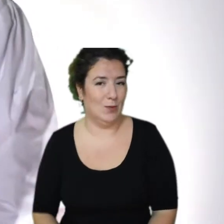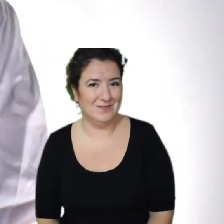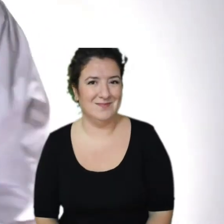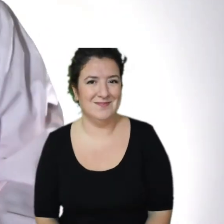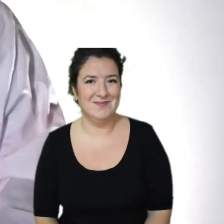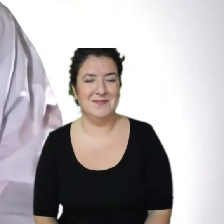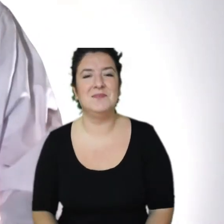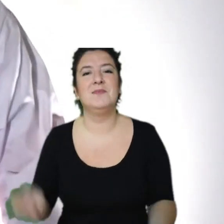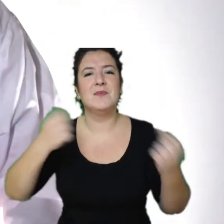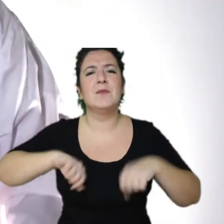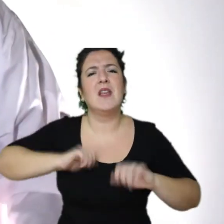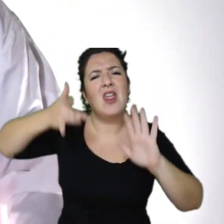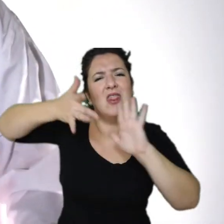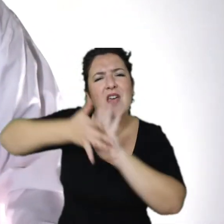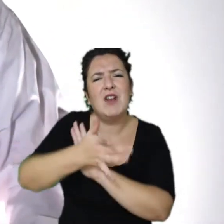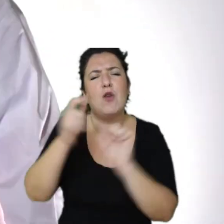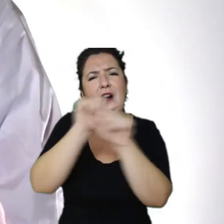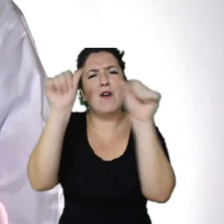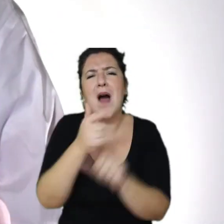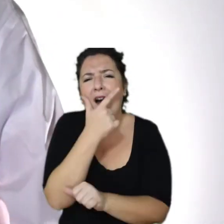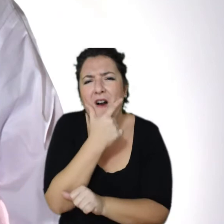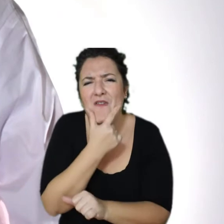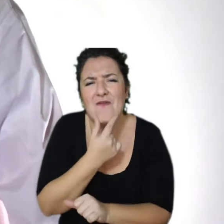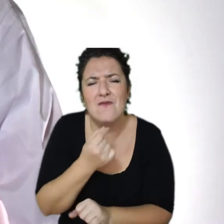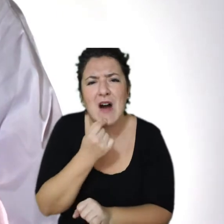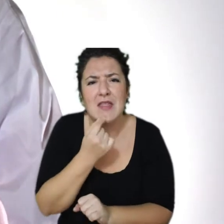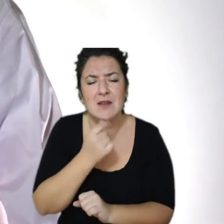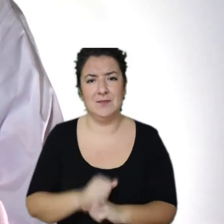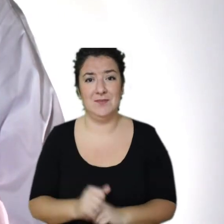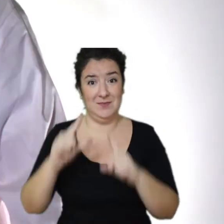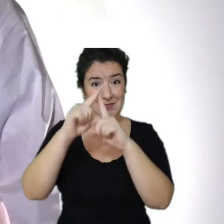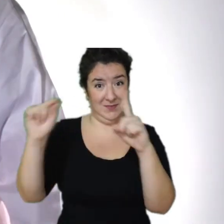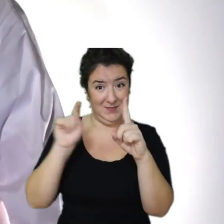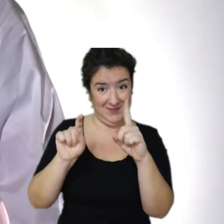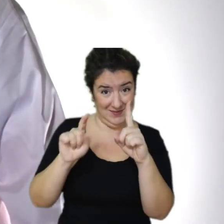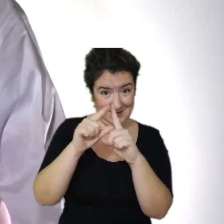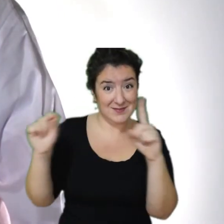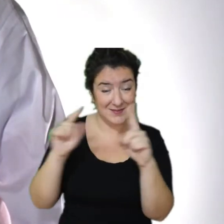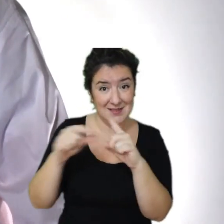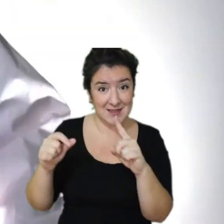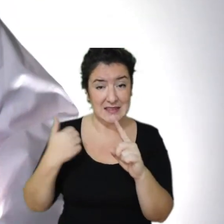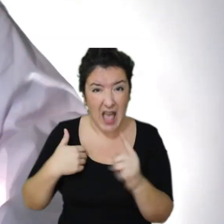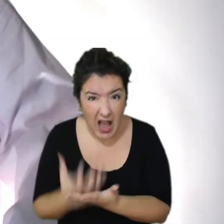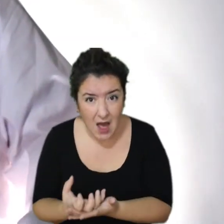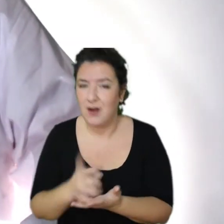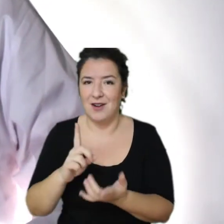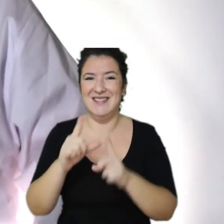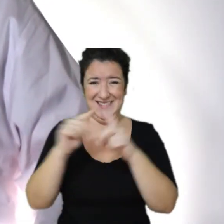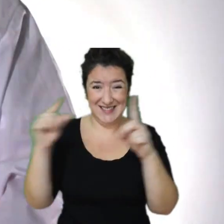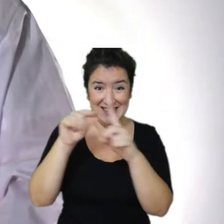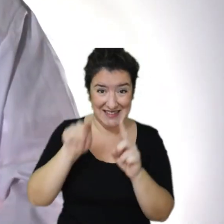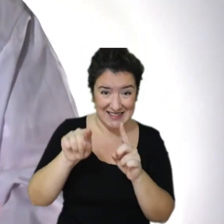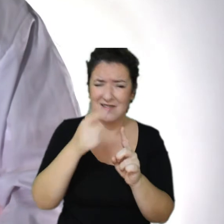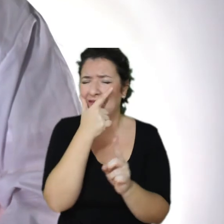Bueno, vamos a hacer definición fácil, sí, dale al play, al red... Está grabando ya. Vamos a hacer fácil,